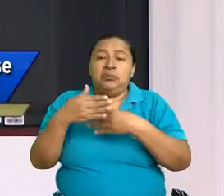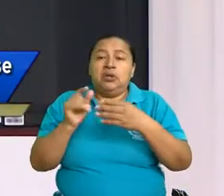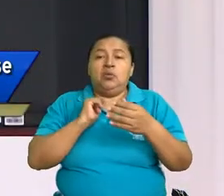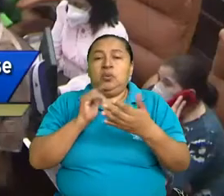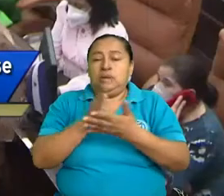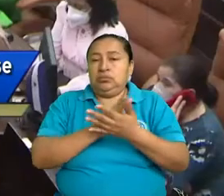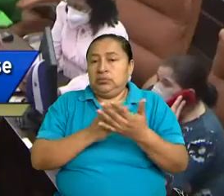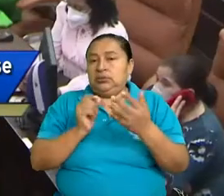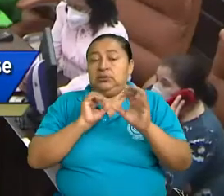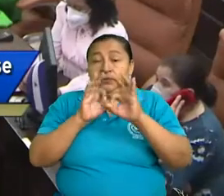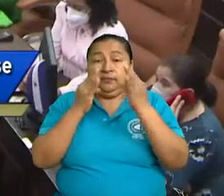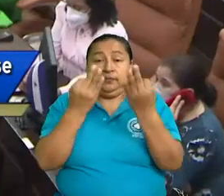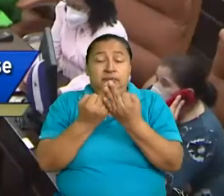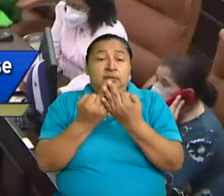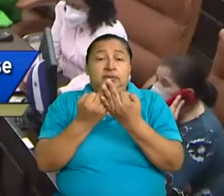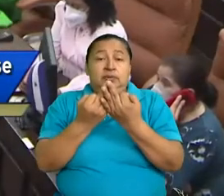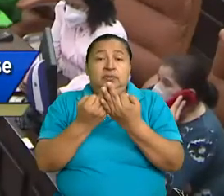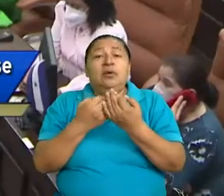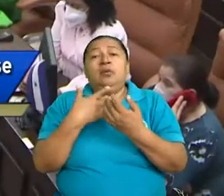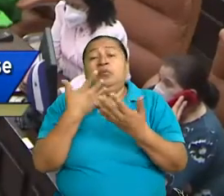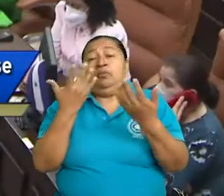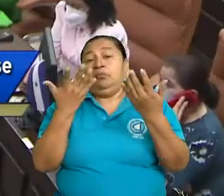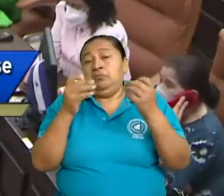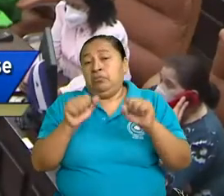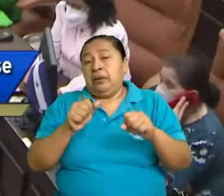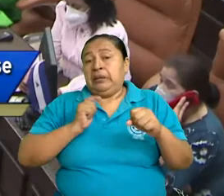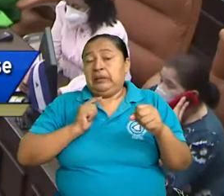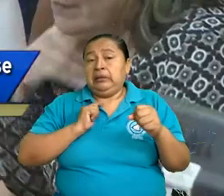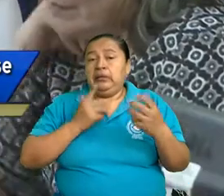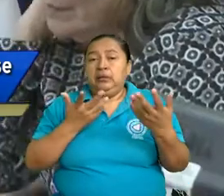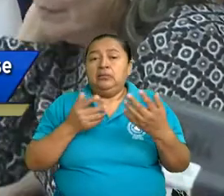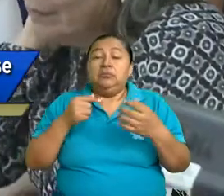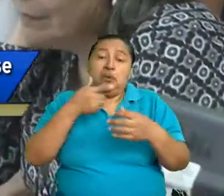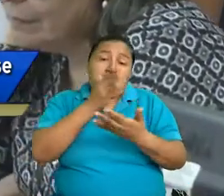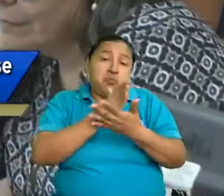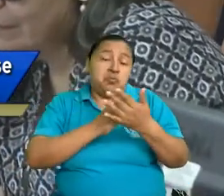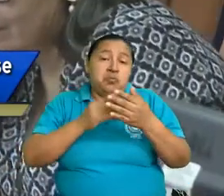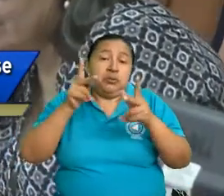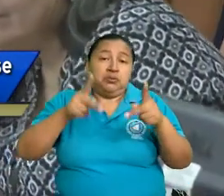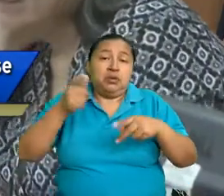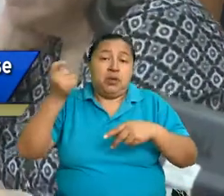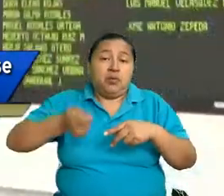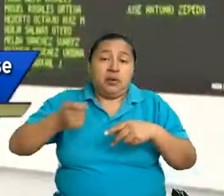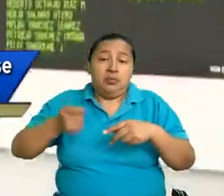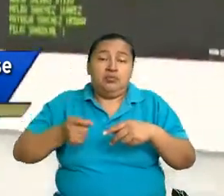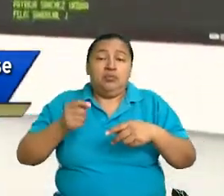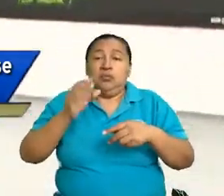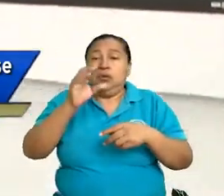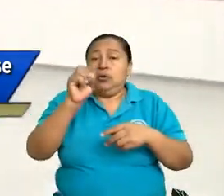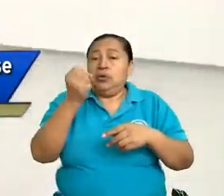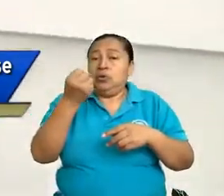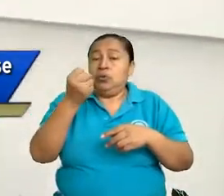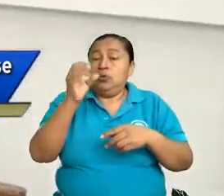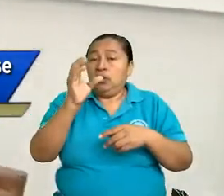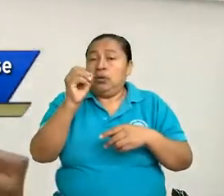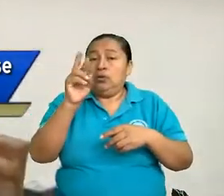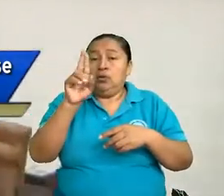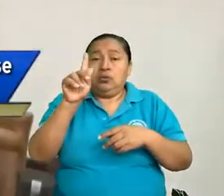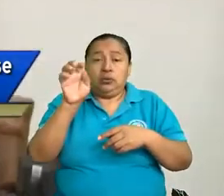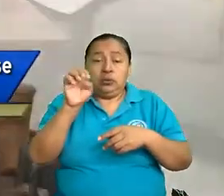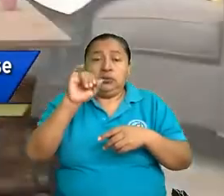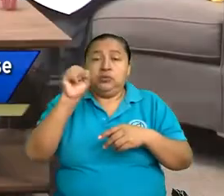familia, pues tendrán ya los abogados, también la Corte Suprema, ¿no?, recursos